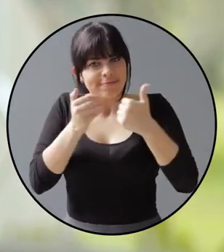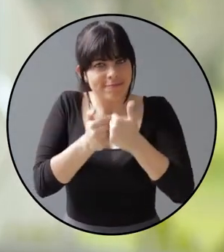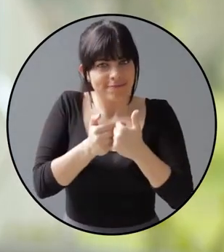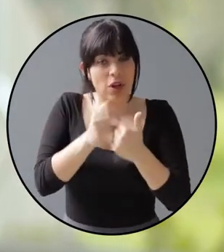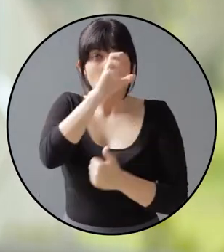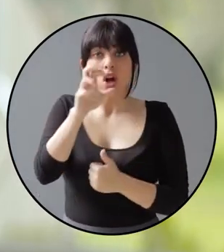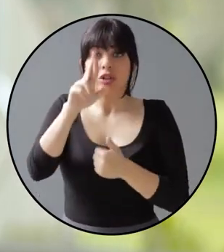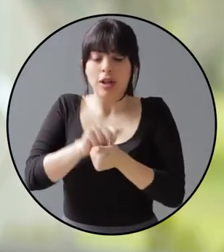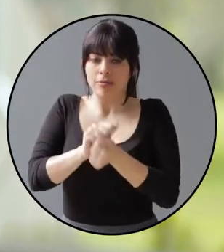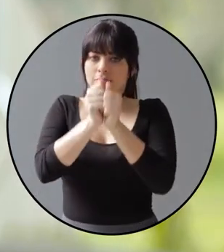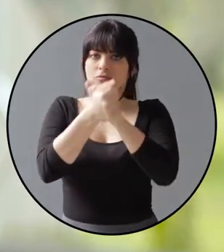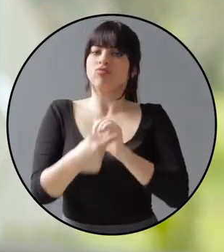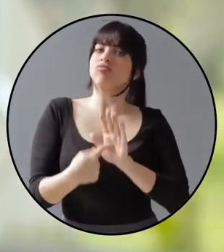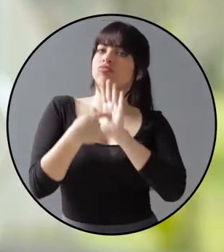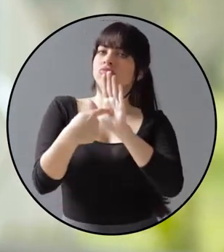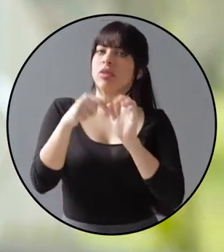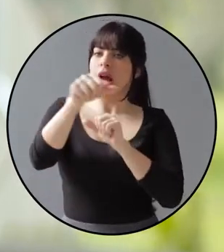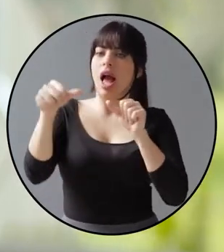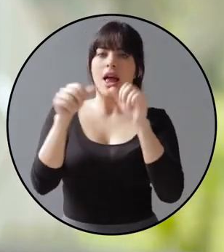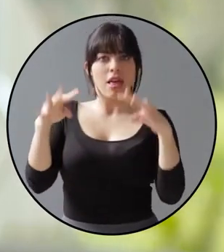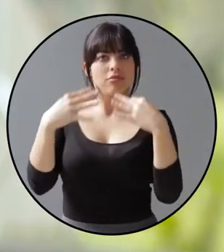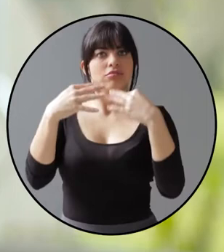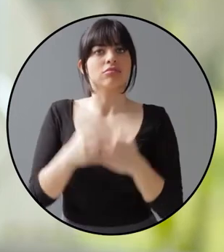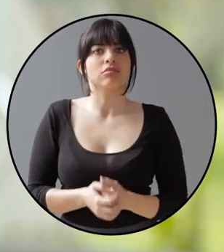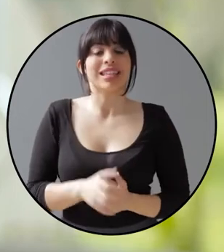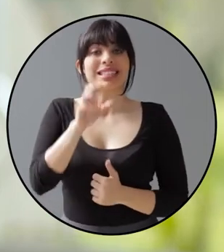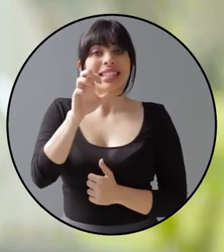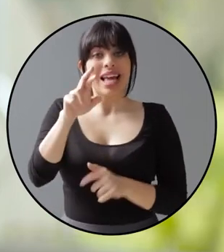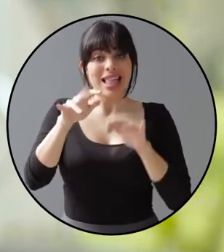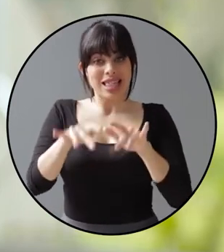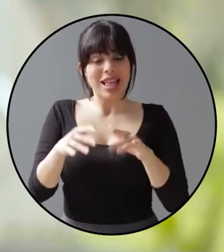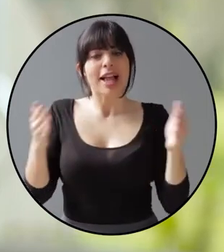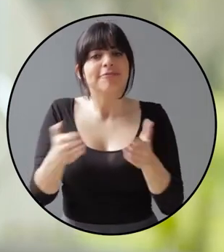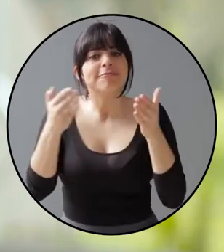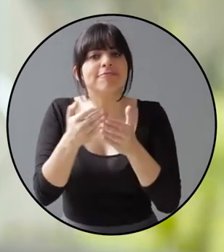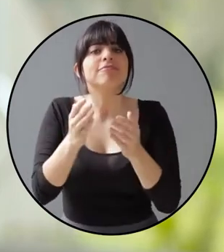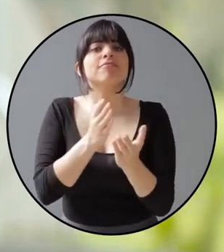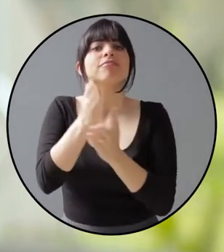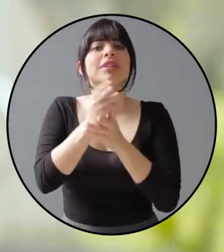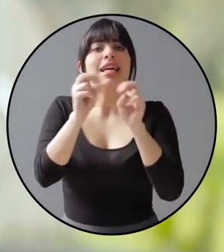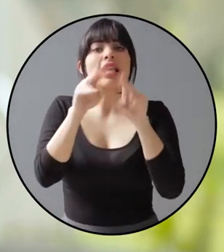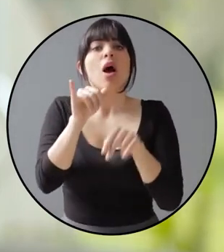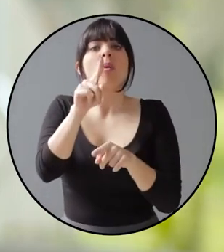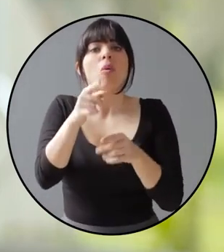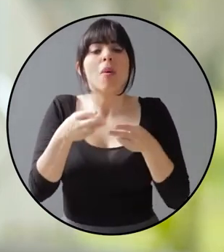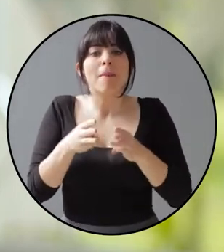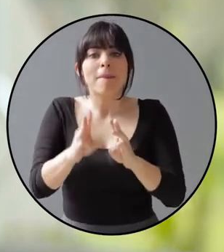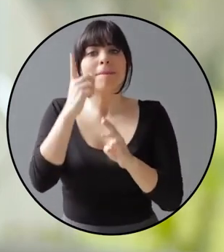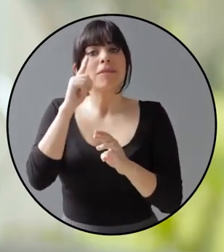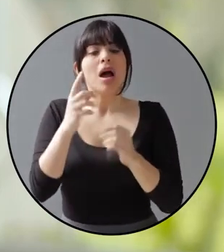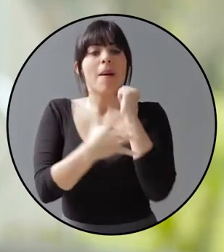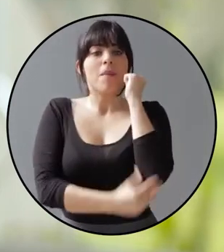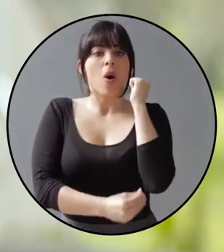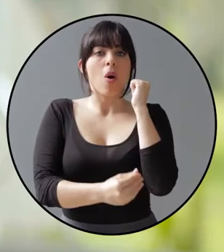convertiremos a Costa Rica en un referente para nuestra región. CR Digital promueve el acceso a Internet como una herramienta para